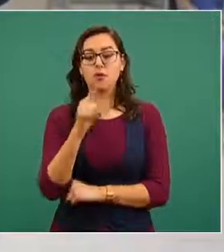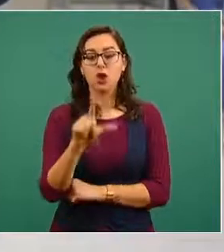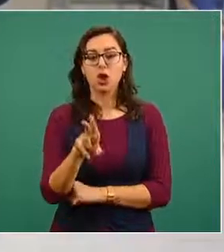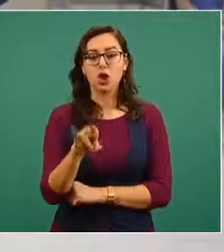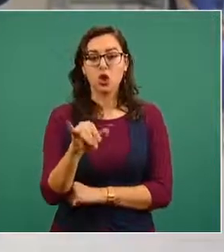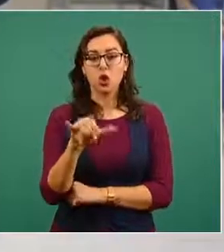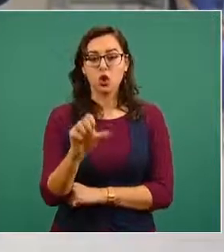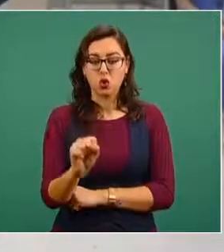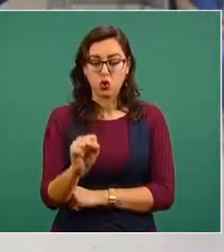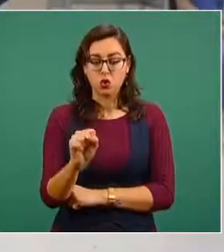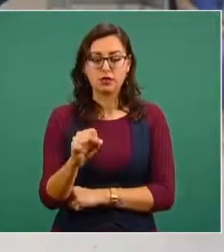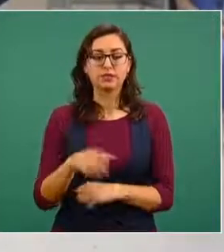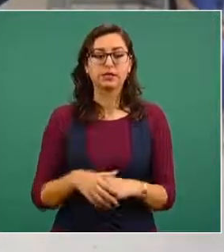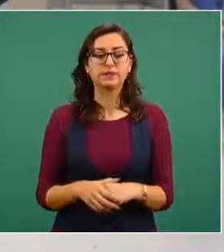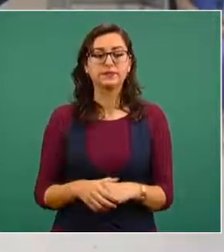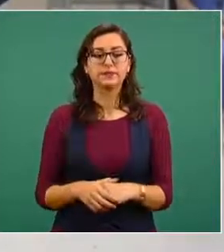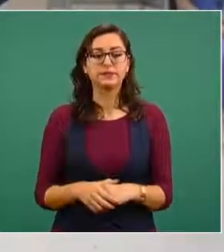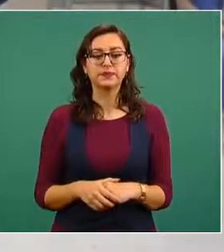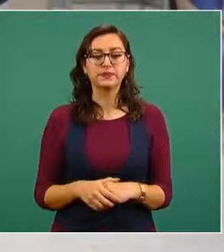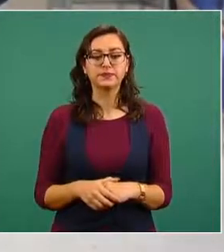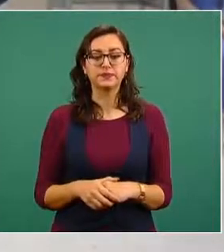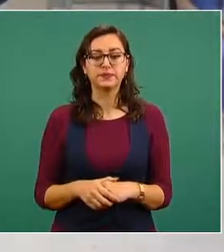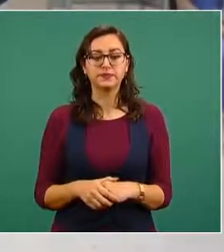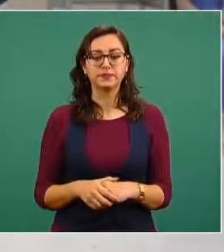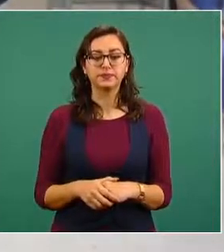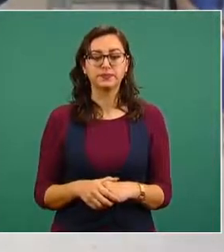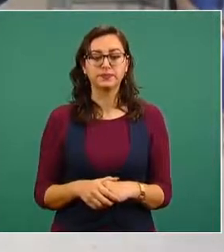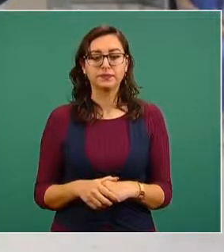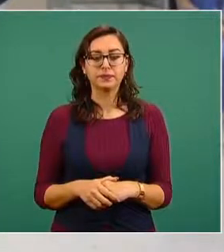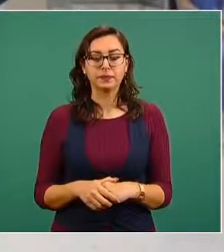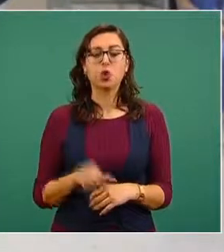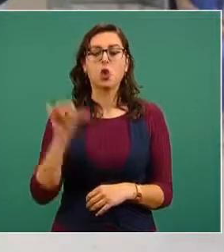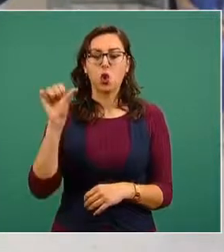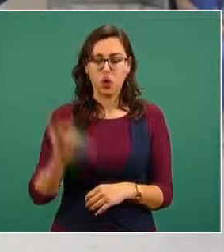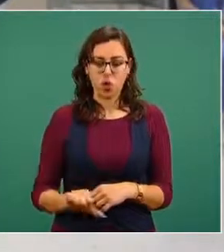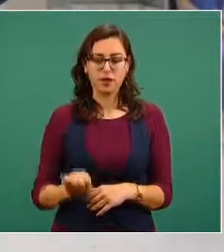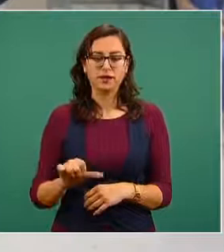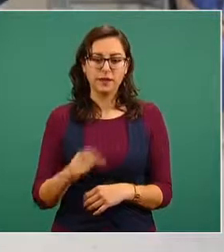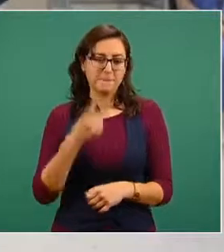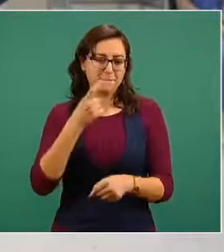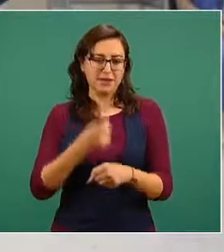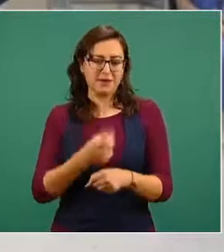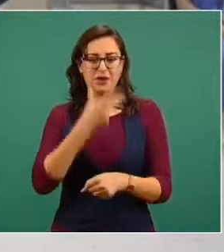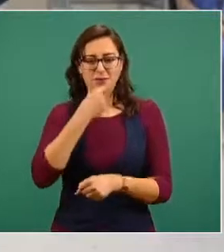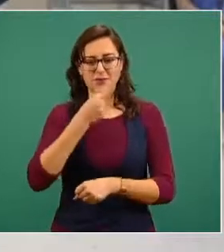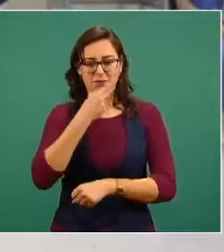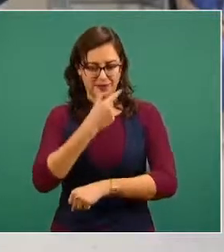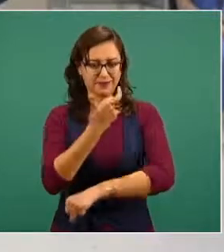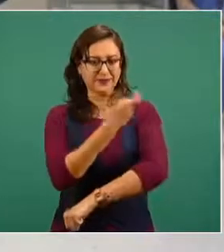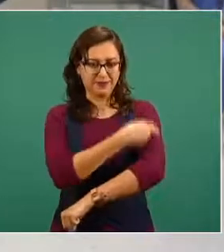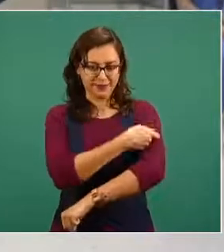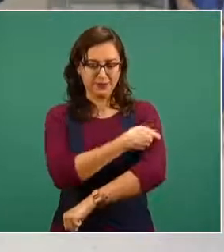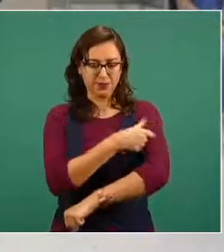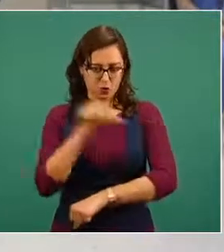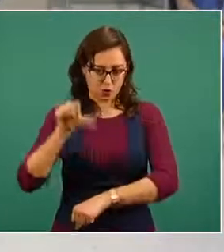Bañuelo quien es el primer vacunado en este día espero que nuestra